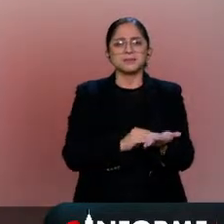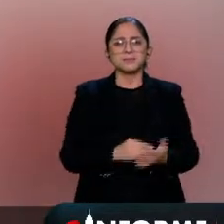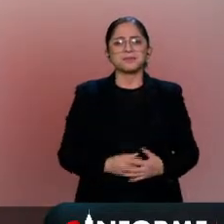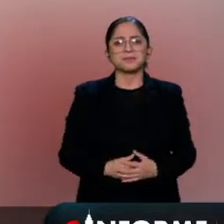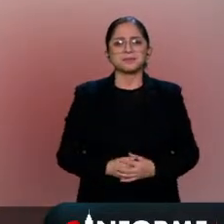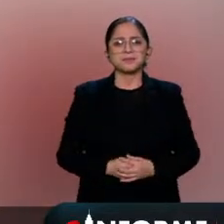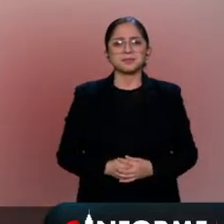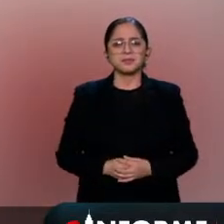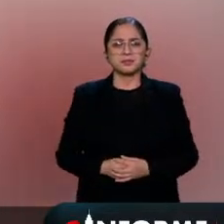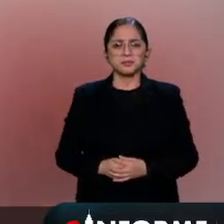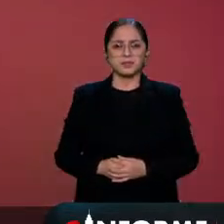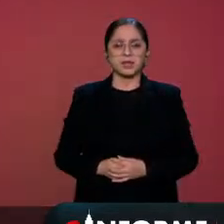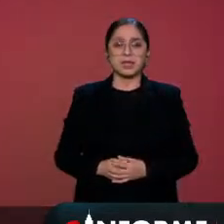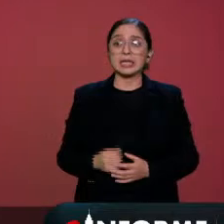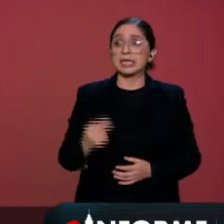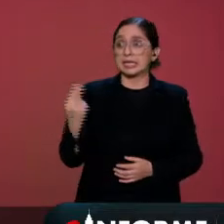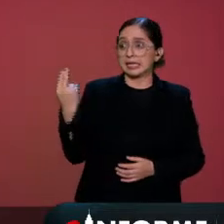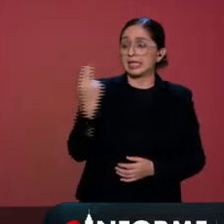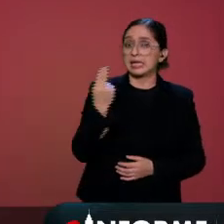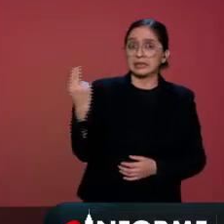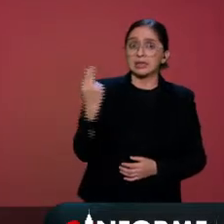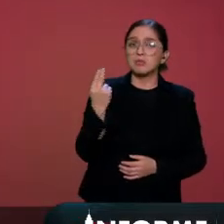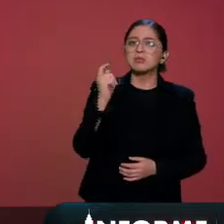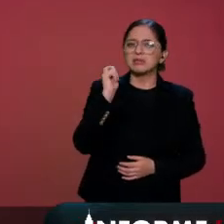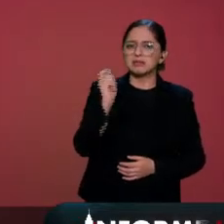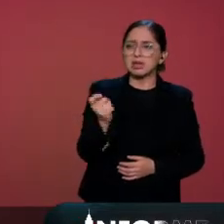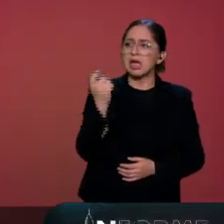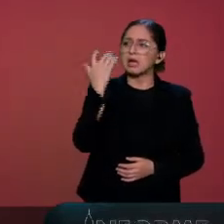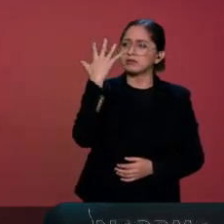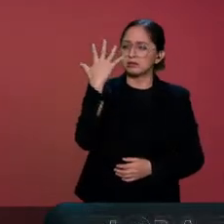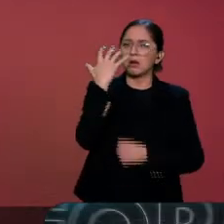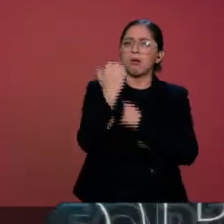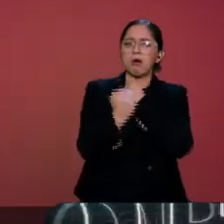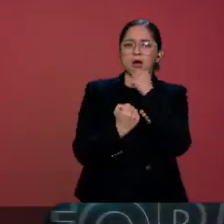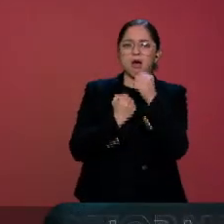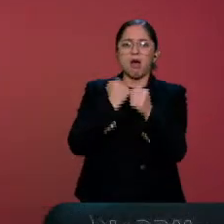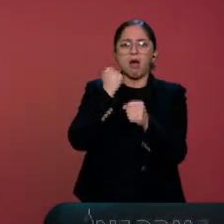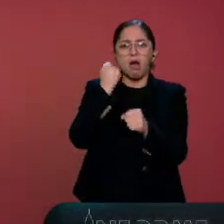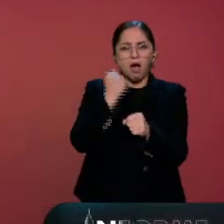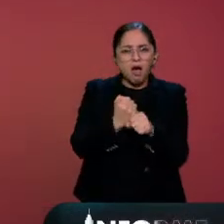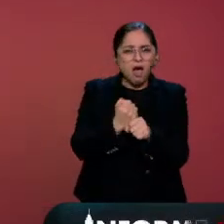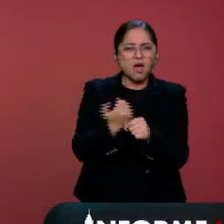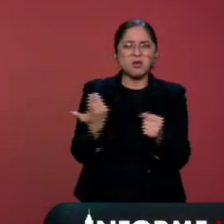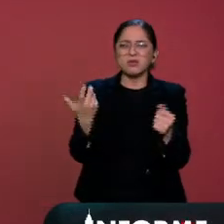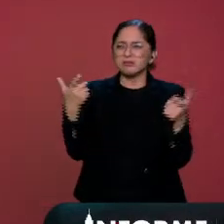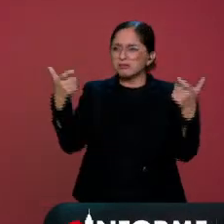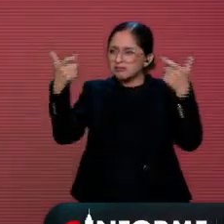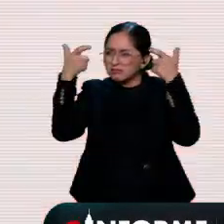que tengamos cinco años sin tensiones.